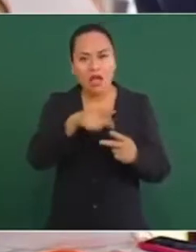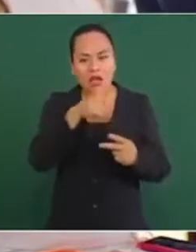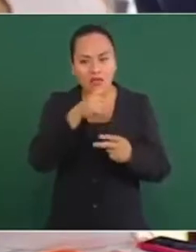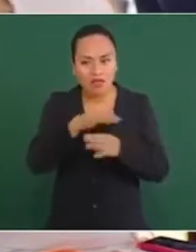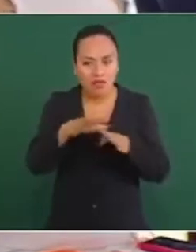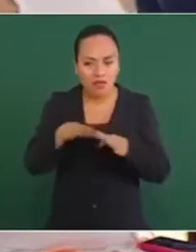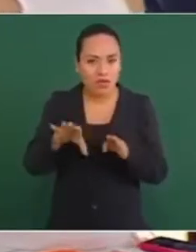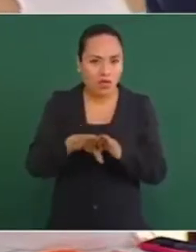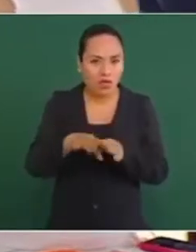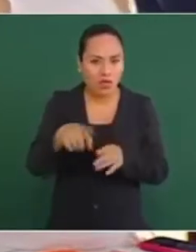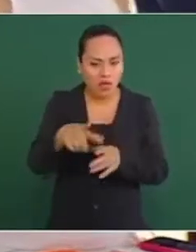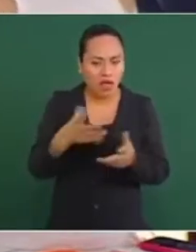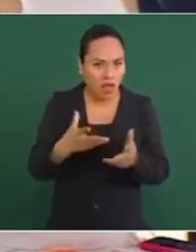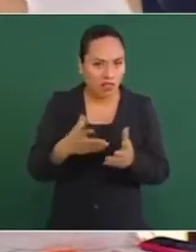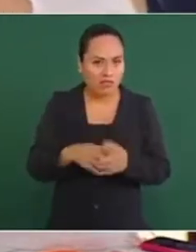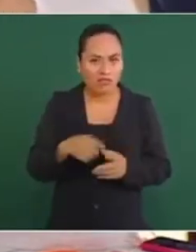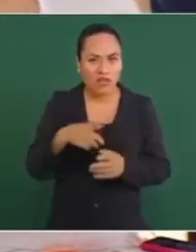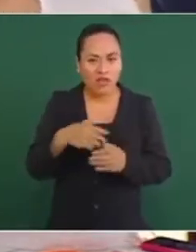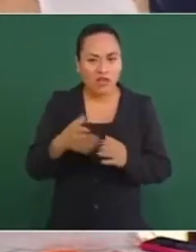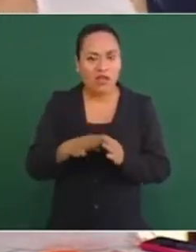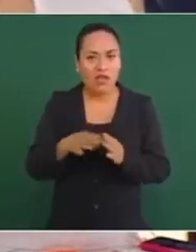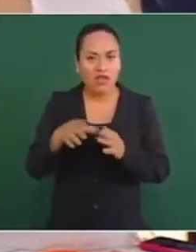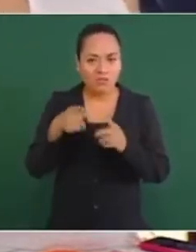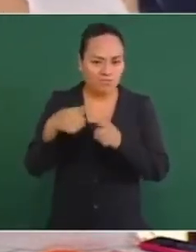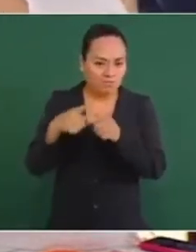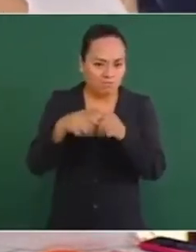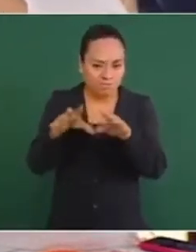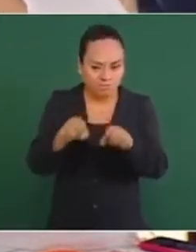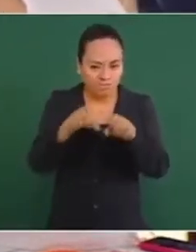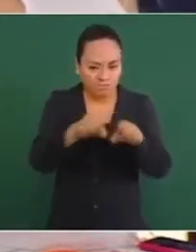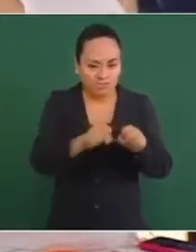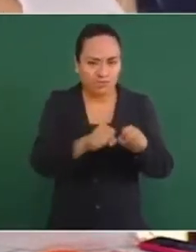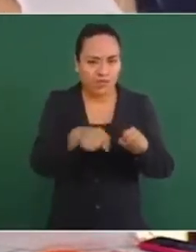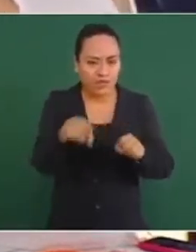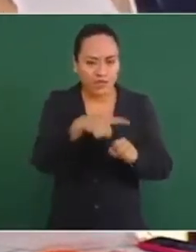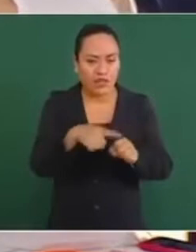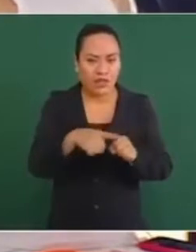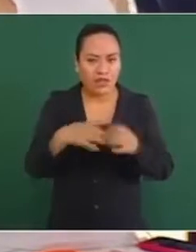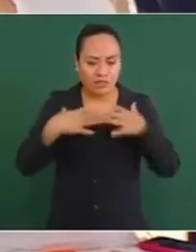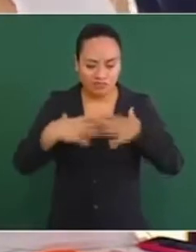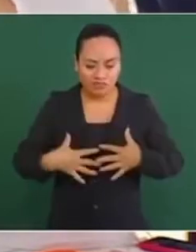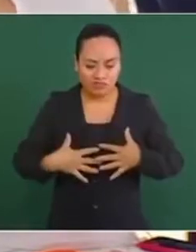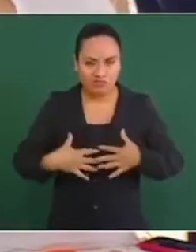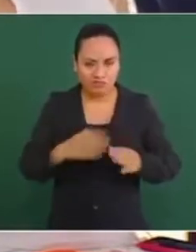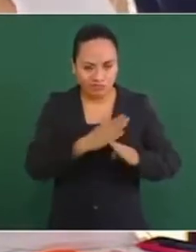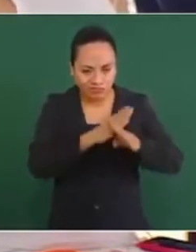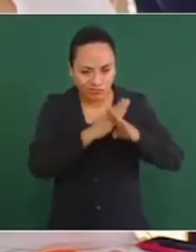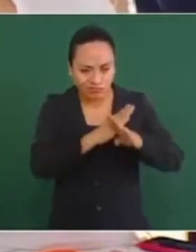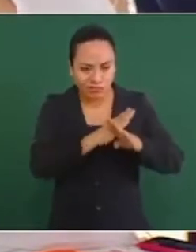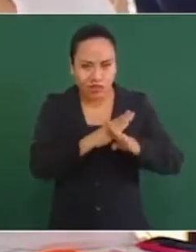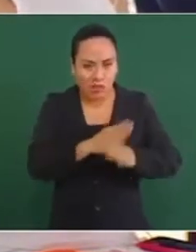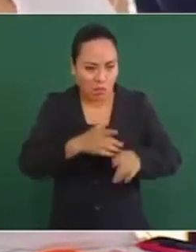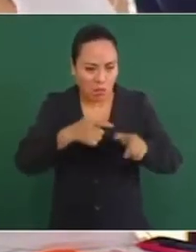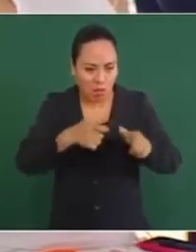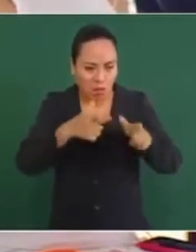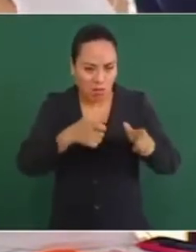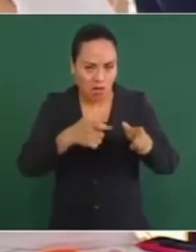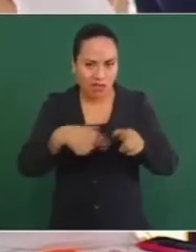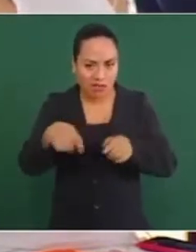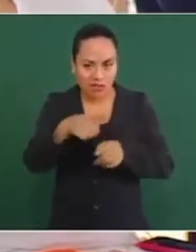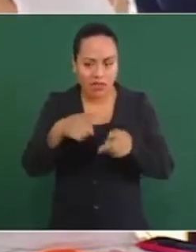un aumento considerable en el decomiso de chalecos blindados, de chalecos antibalas a la